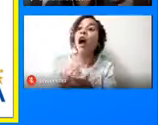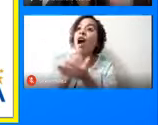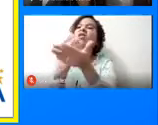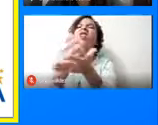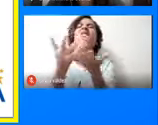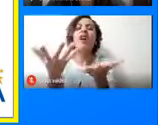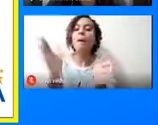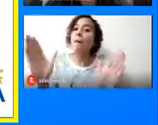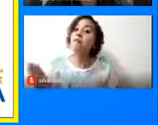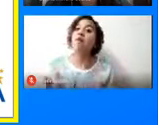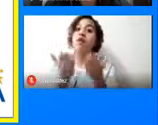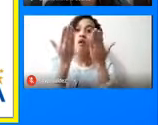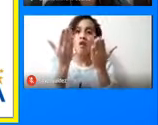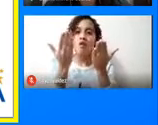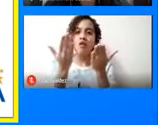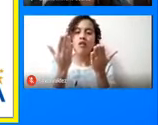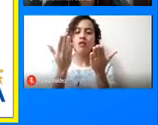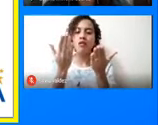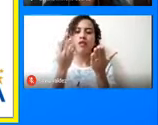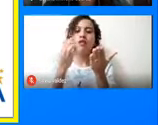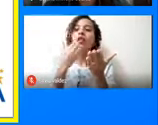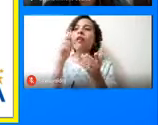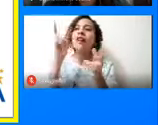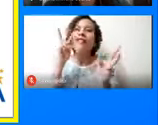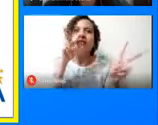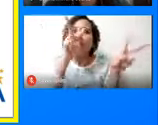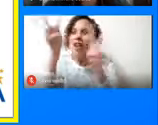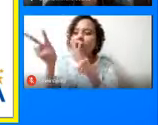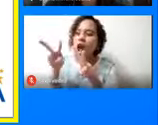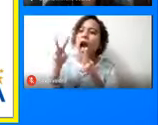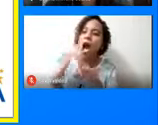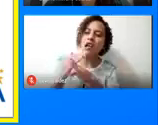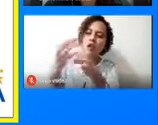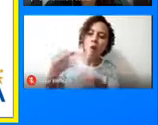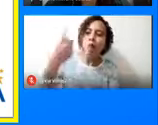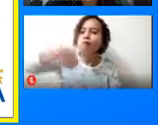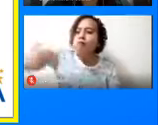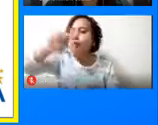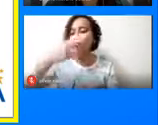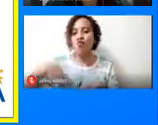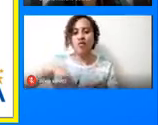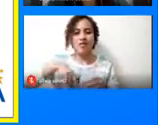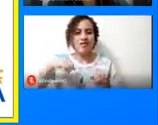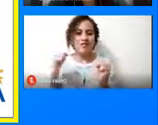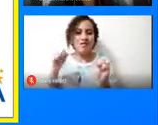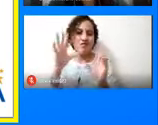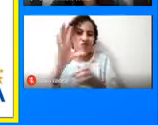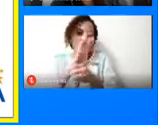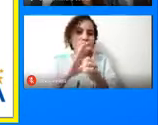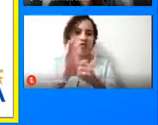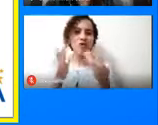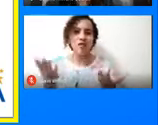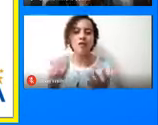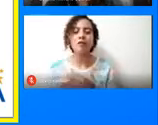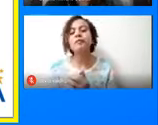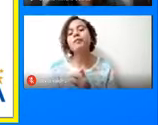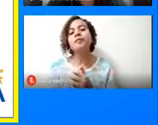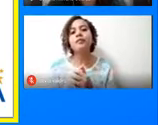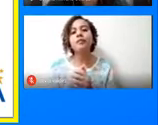también al mejoramiento de la percepción de seguridad que tienen de nuestra ciudad. O,